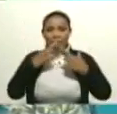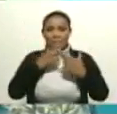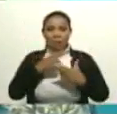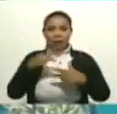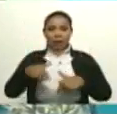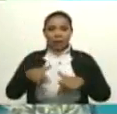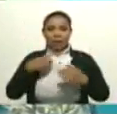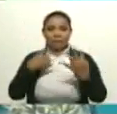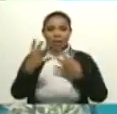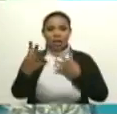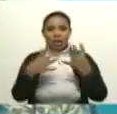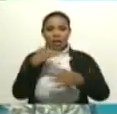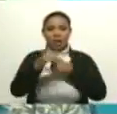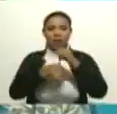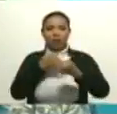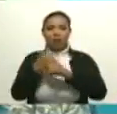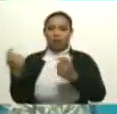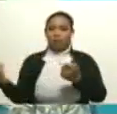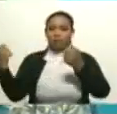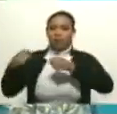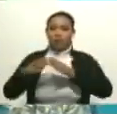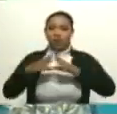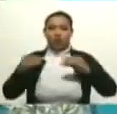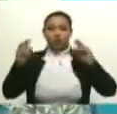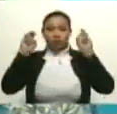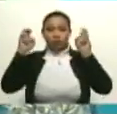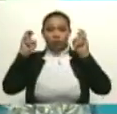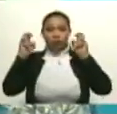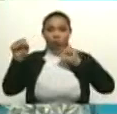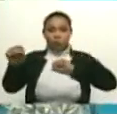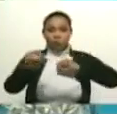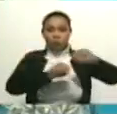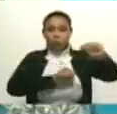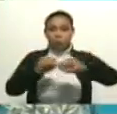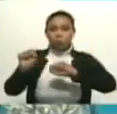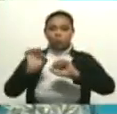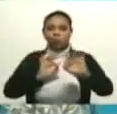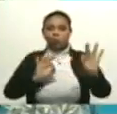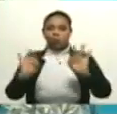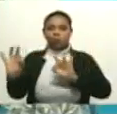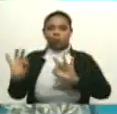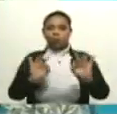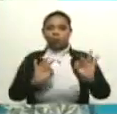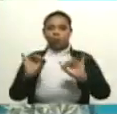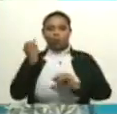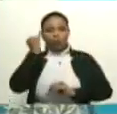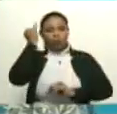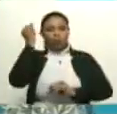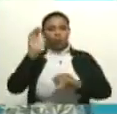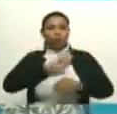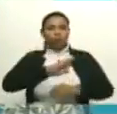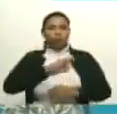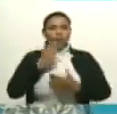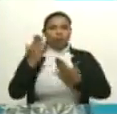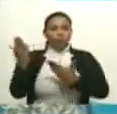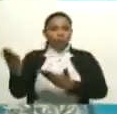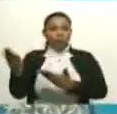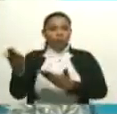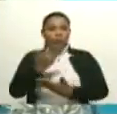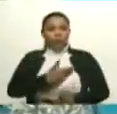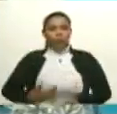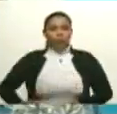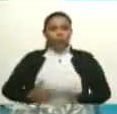este festival y apostándole todo. El movimiento de teatro César Rengifo, creado por usted, presidente, está